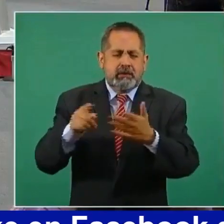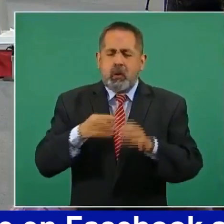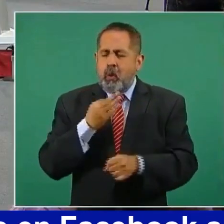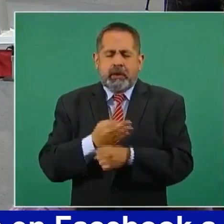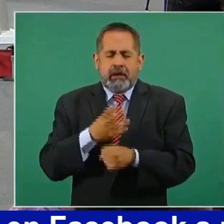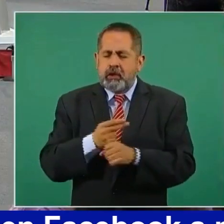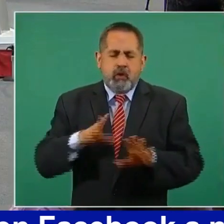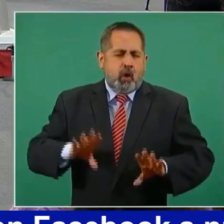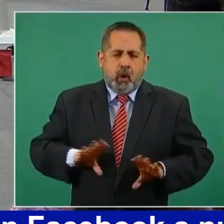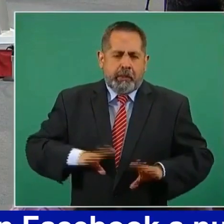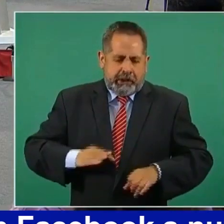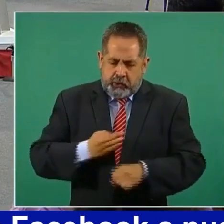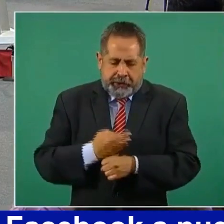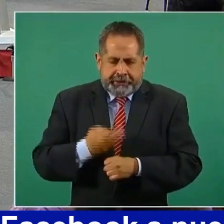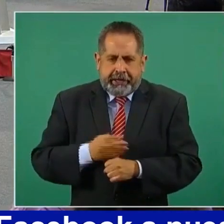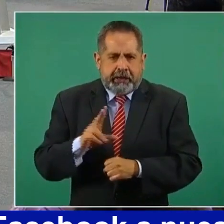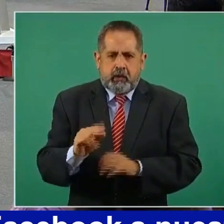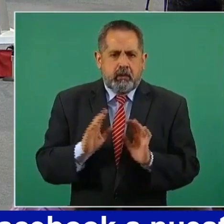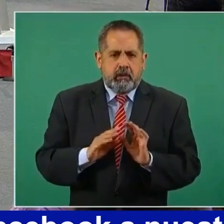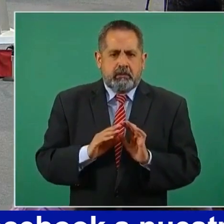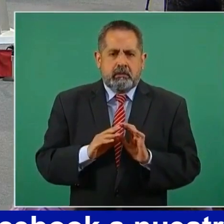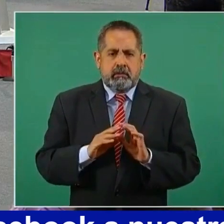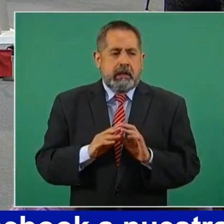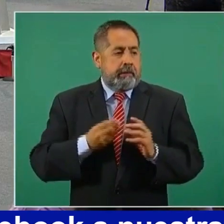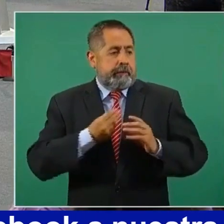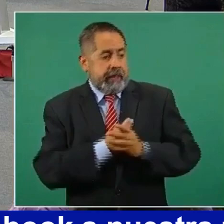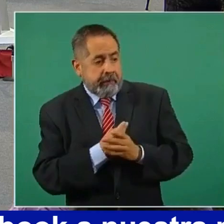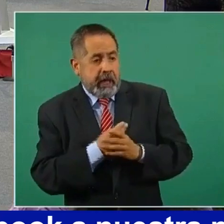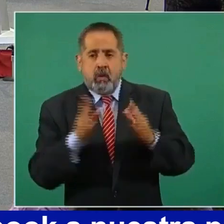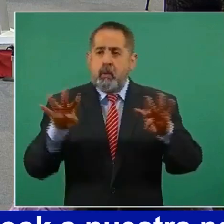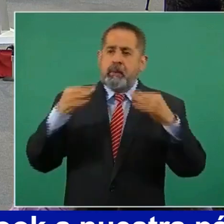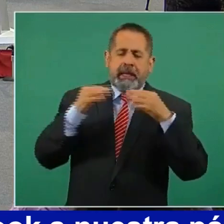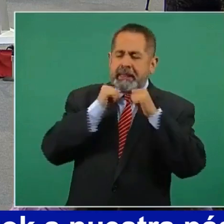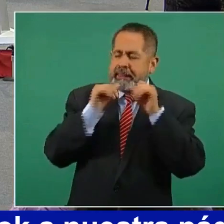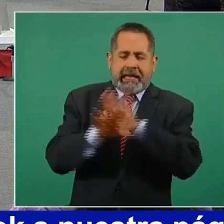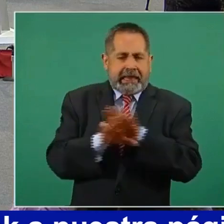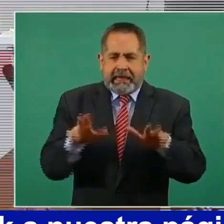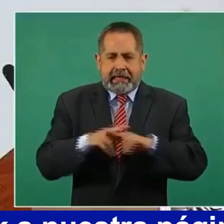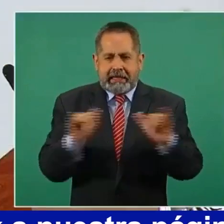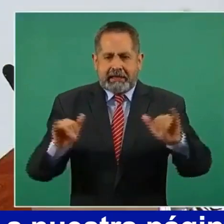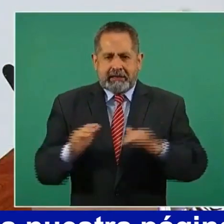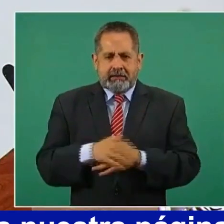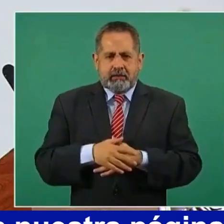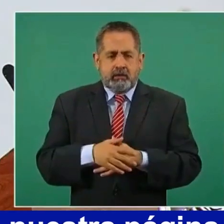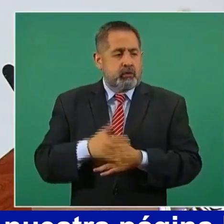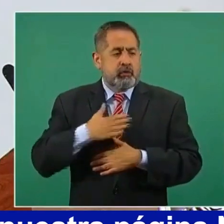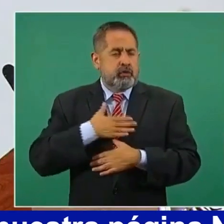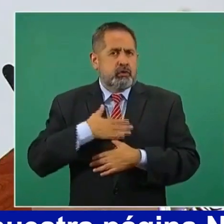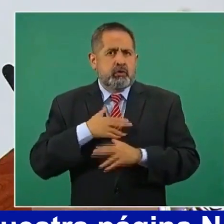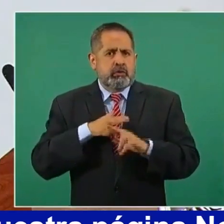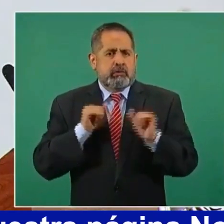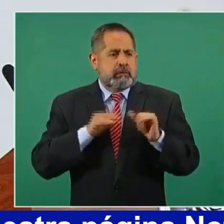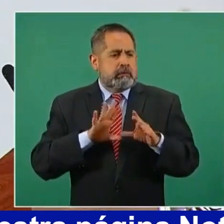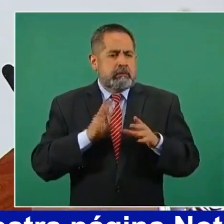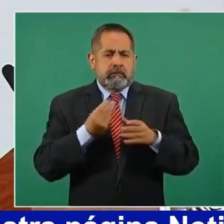conviene, ni en público ni en privado. Yo no me he reunido con